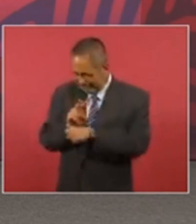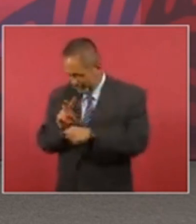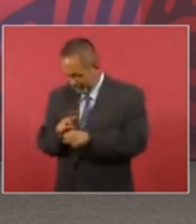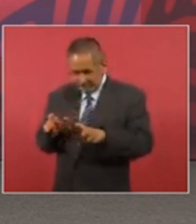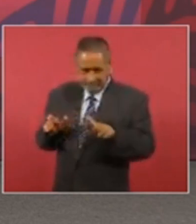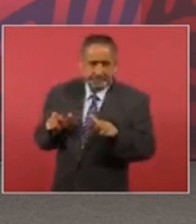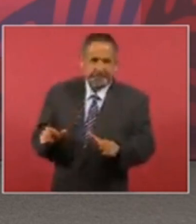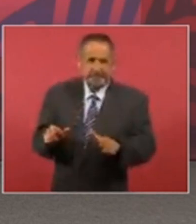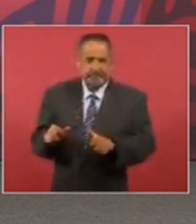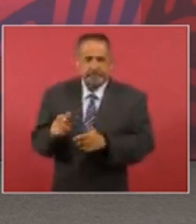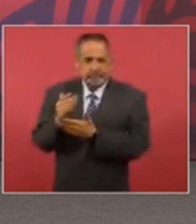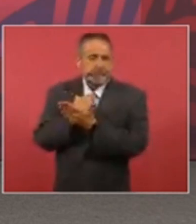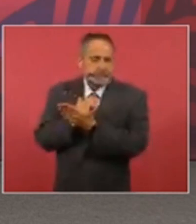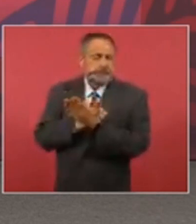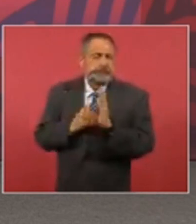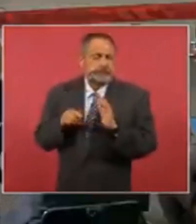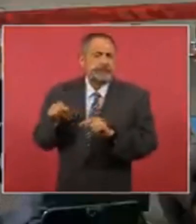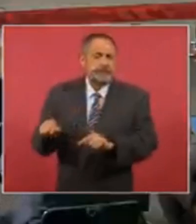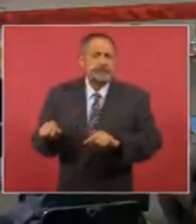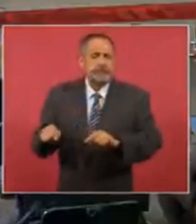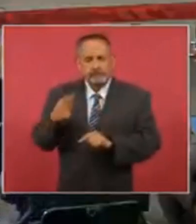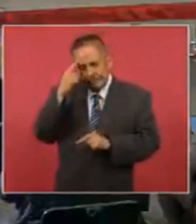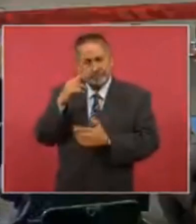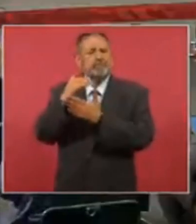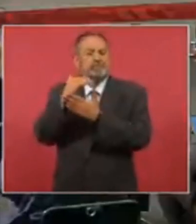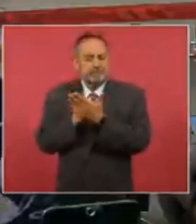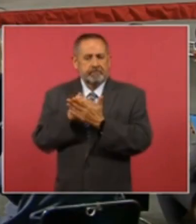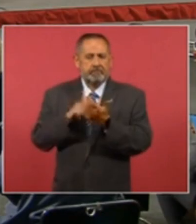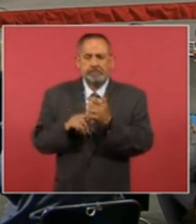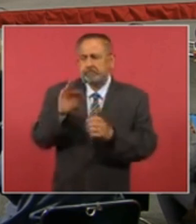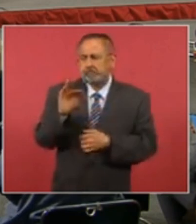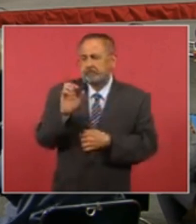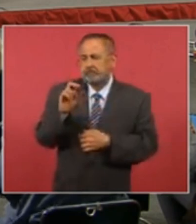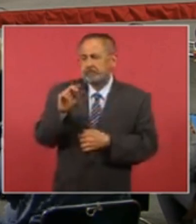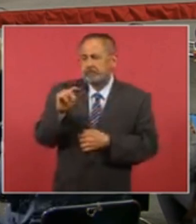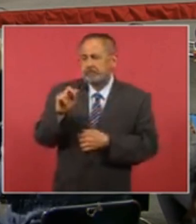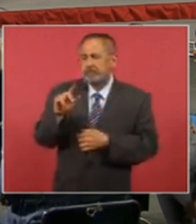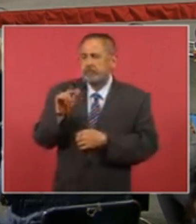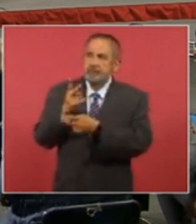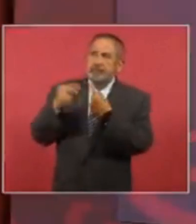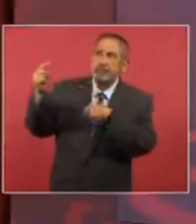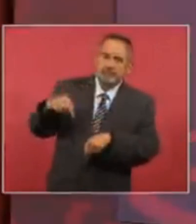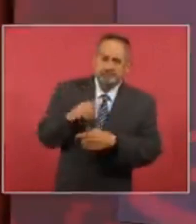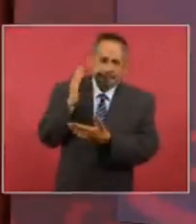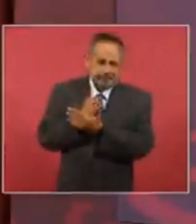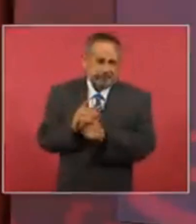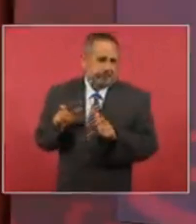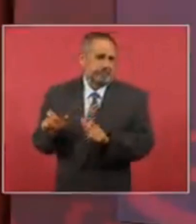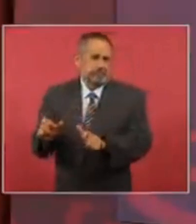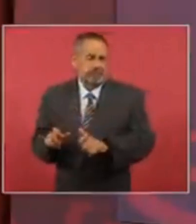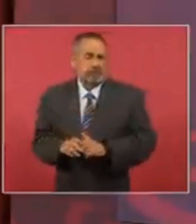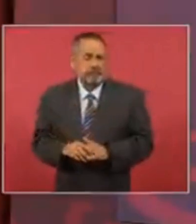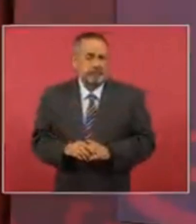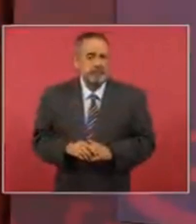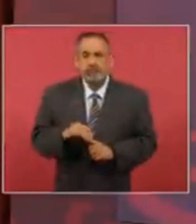evitando su entrada ilegal porque se